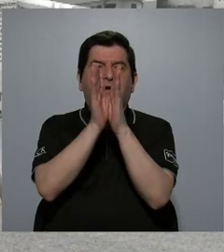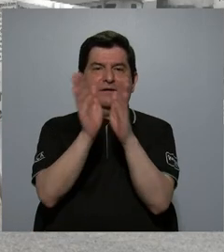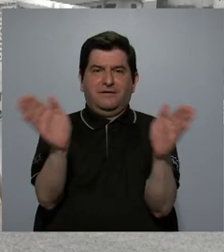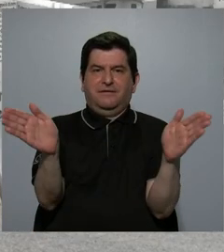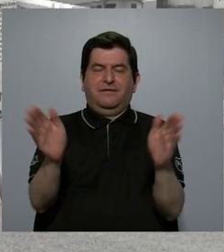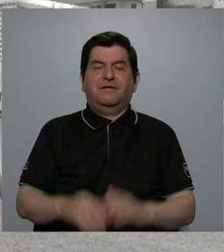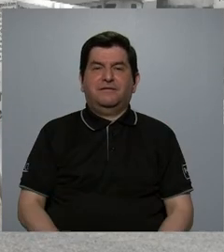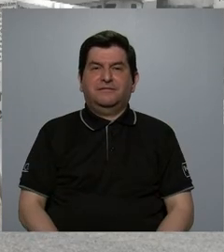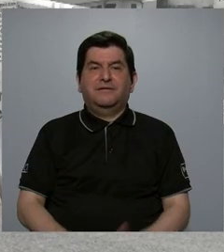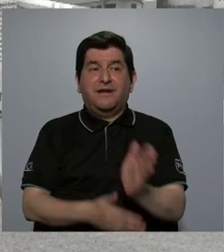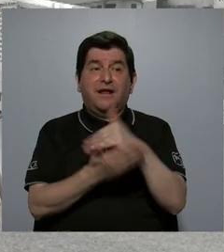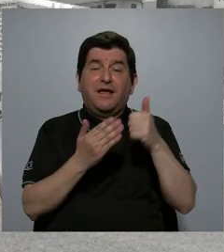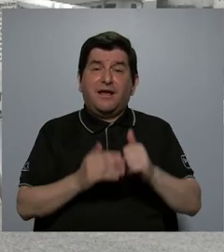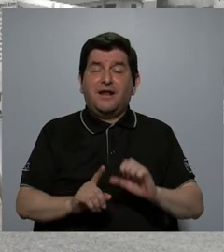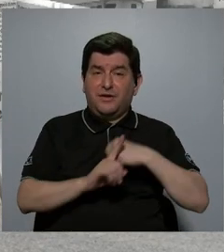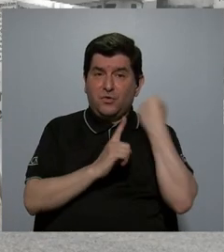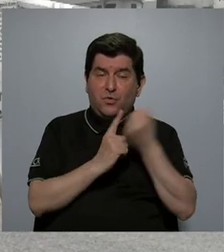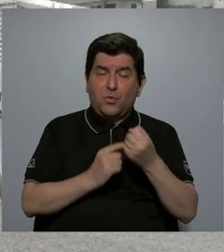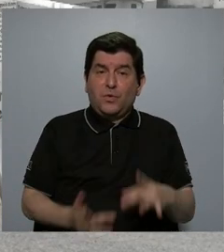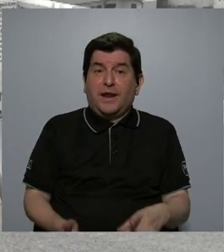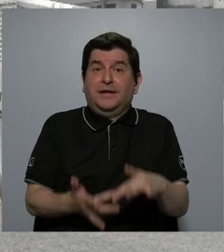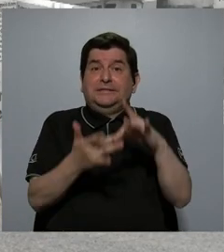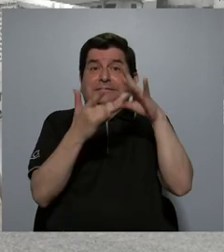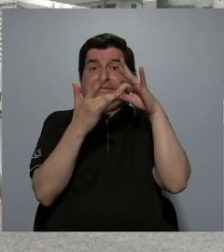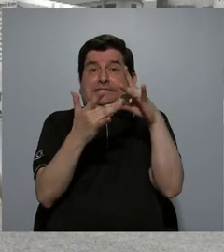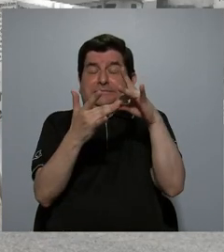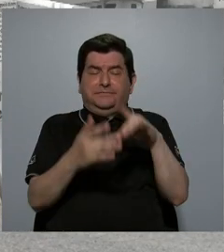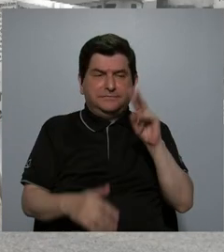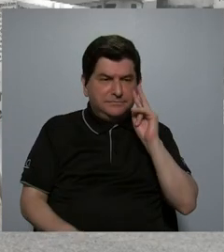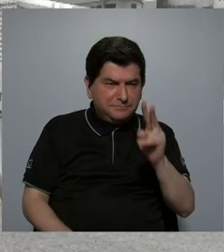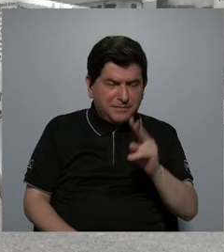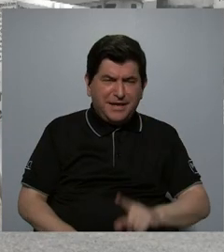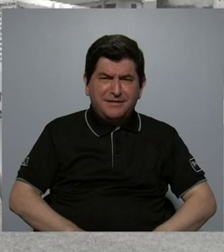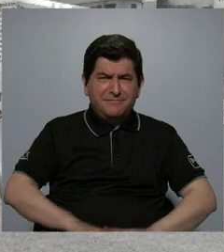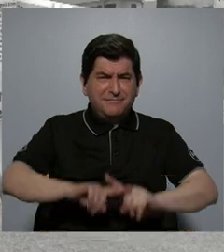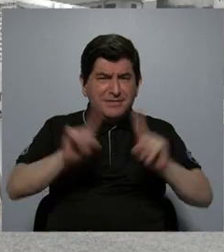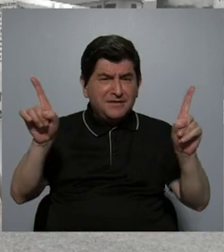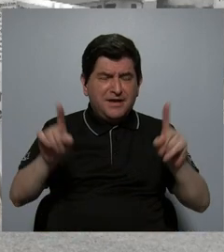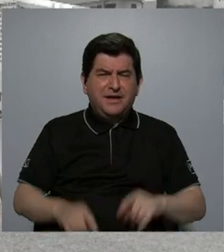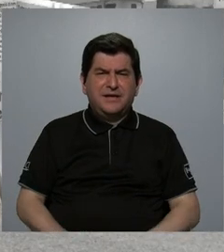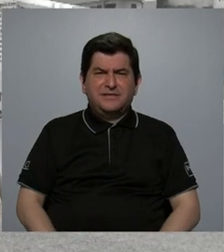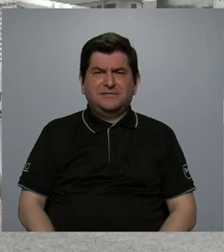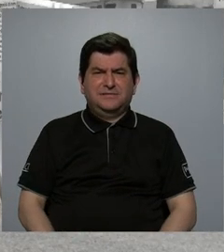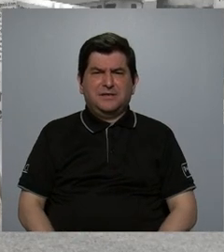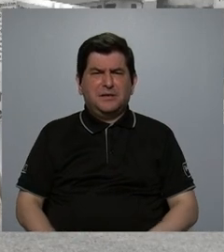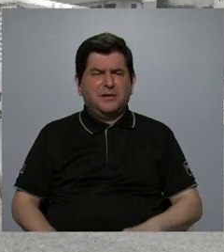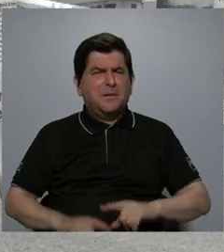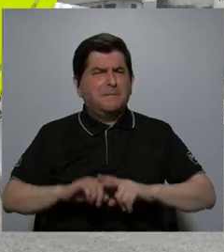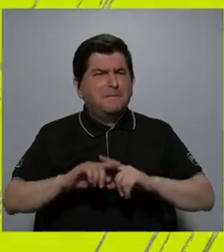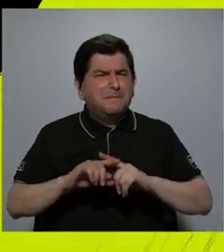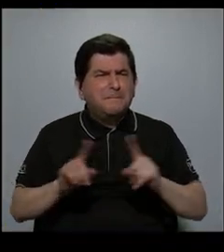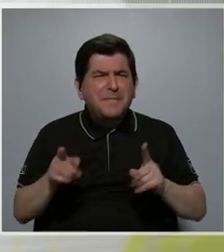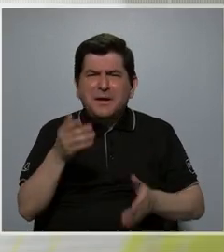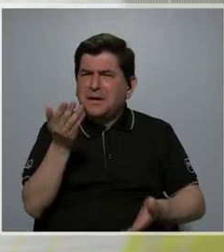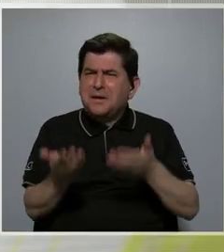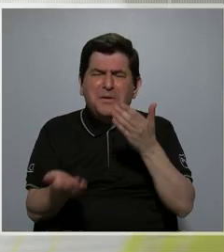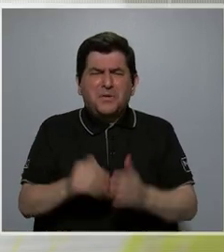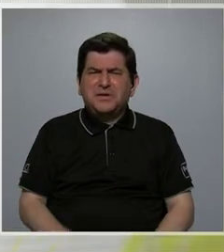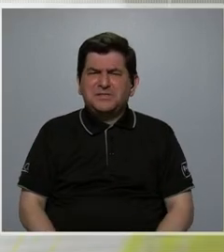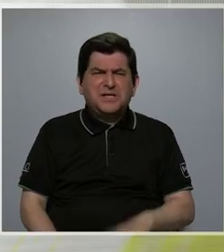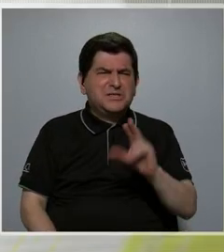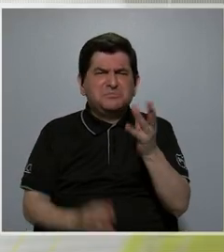¿no? Luego, en algunos efectos particulares, hemos visto algunas diferencias, pero que no son muy dignas de